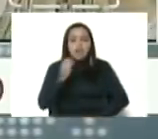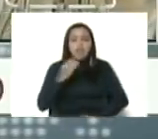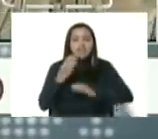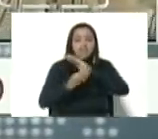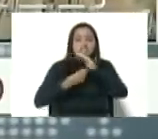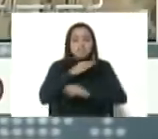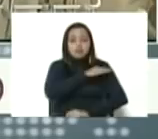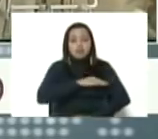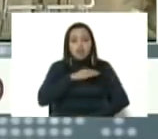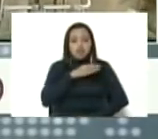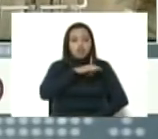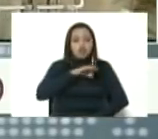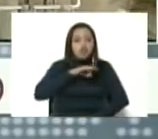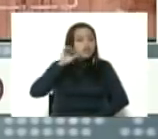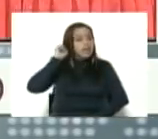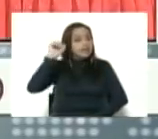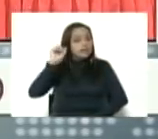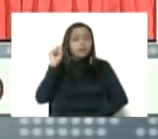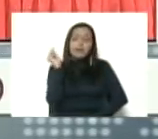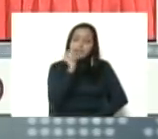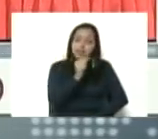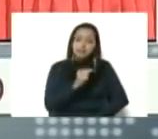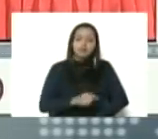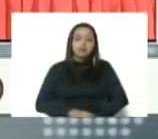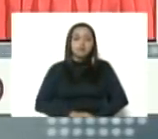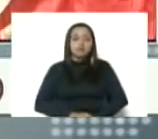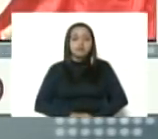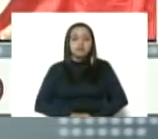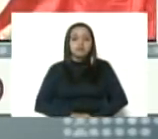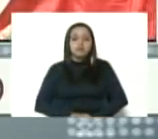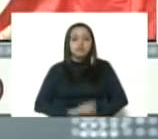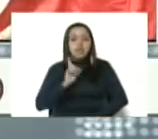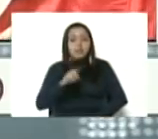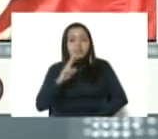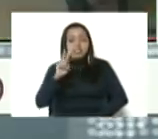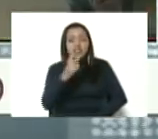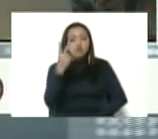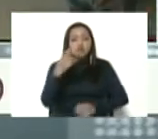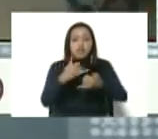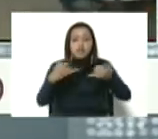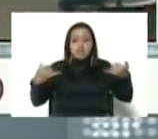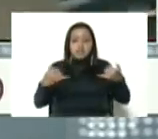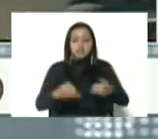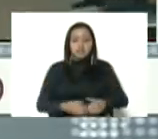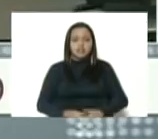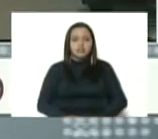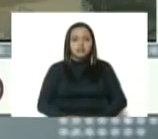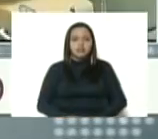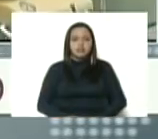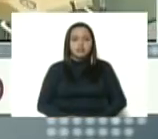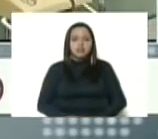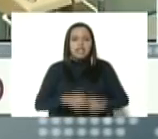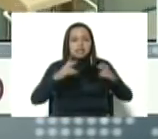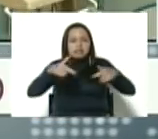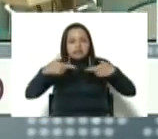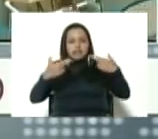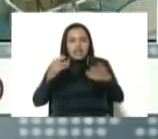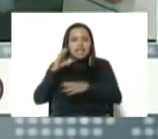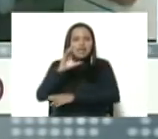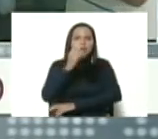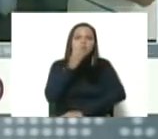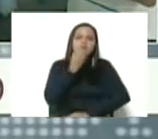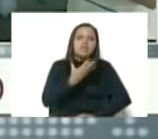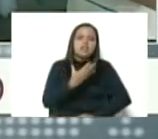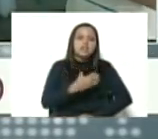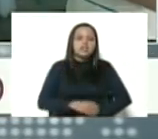de misión socialista, para eso. Y además la segunda línea de restaurar el estado de bienestar